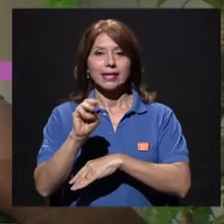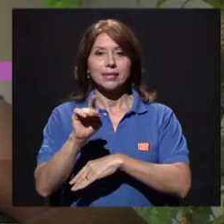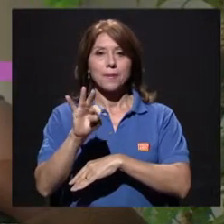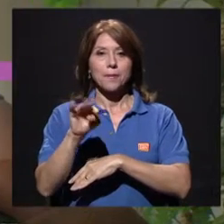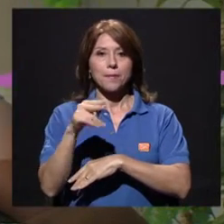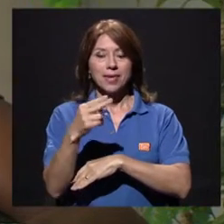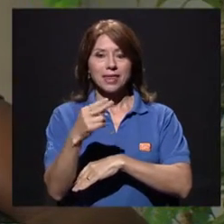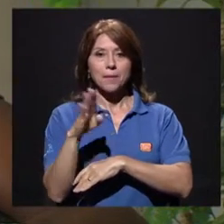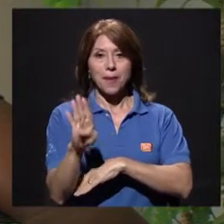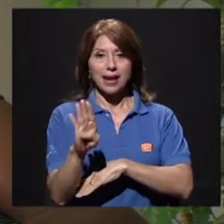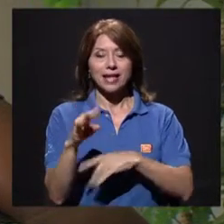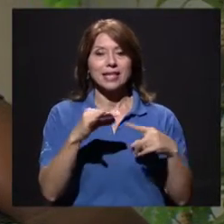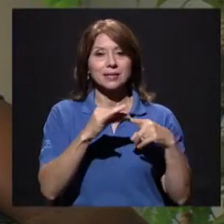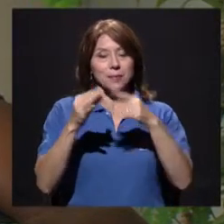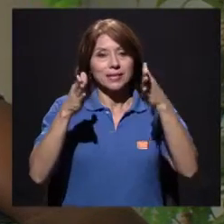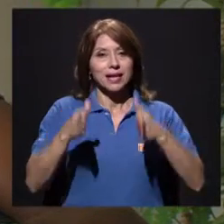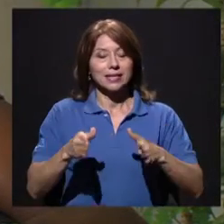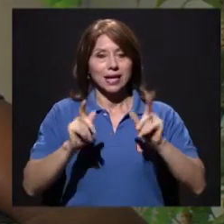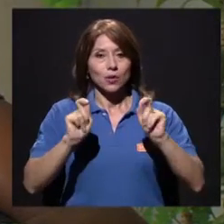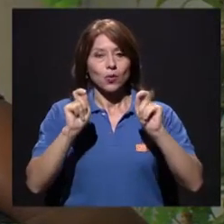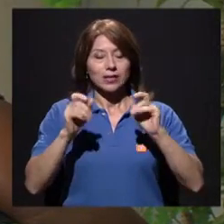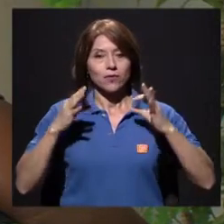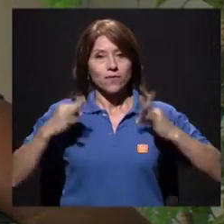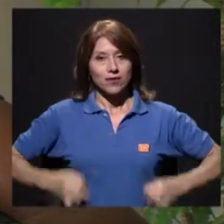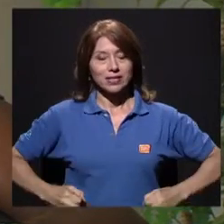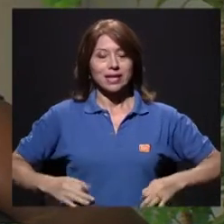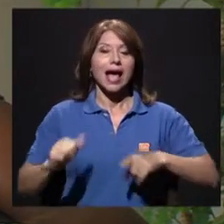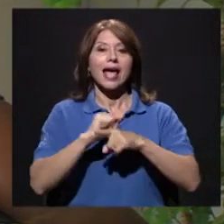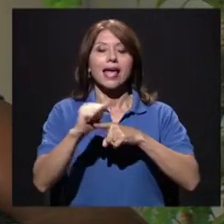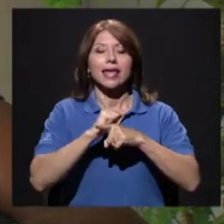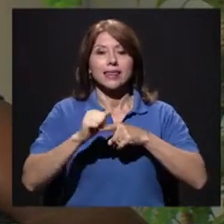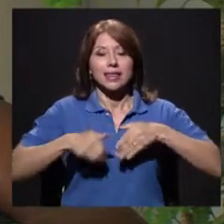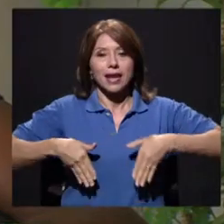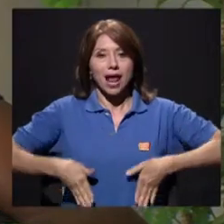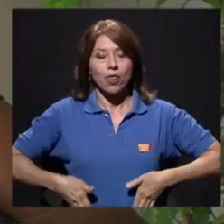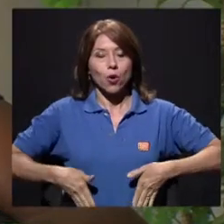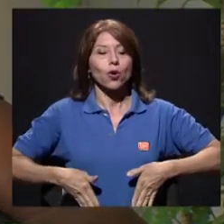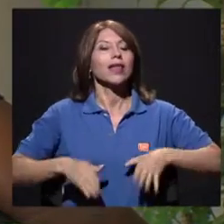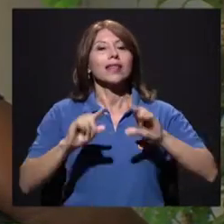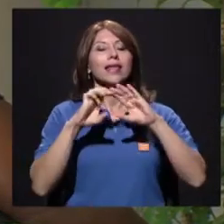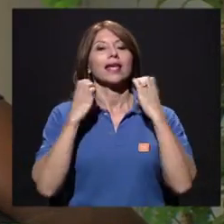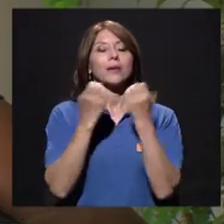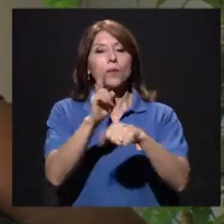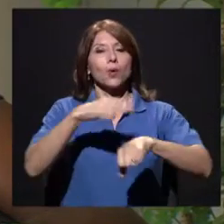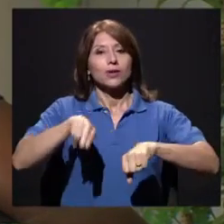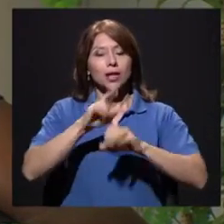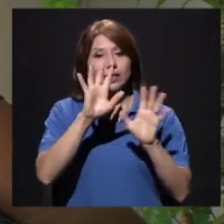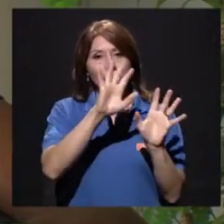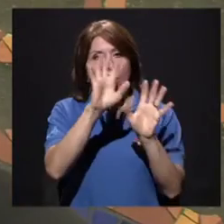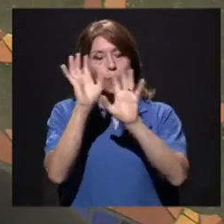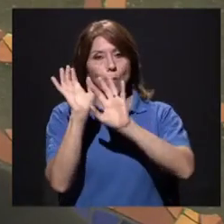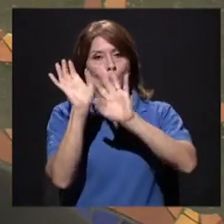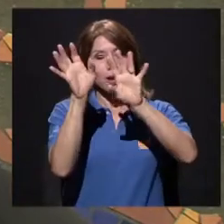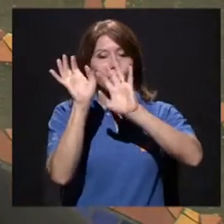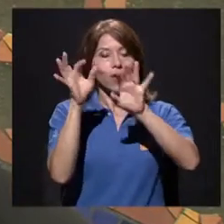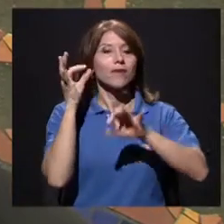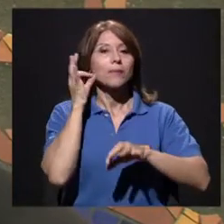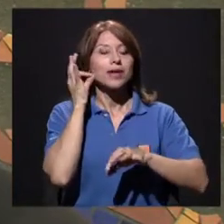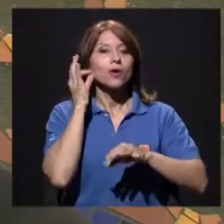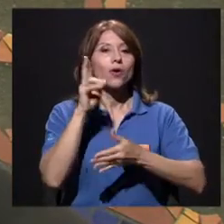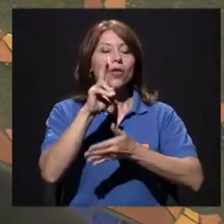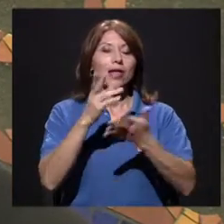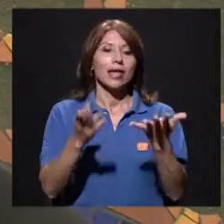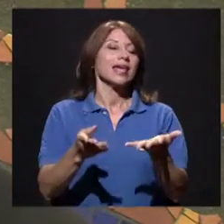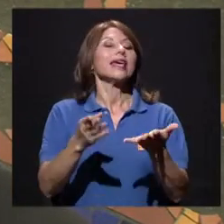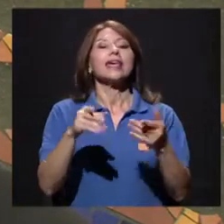especialista en educación física, entrenador de la selección de voleibol femenino de la Universidad de Costa Rica y docente de la Escuela